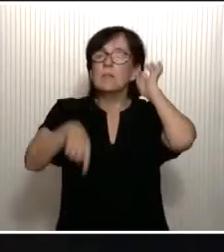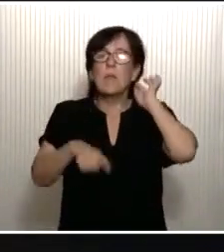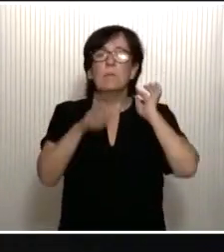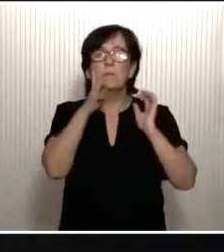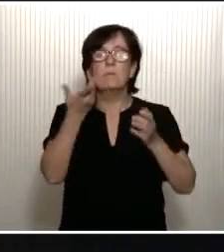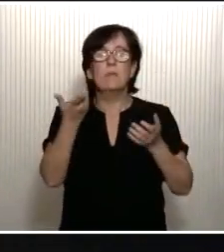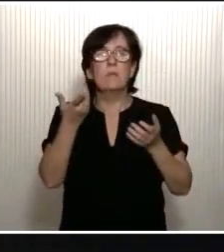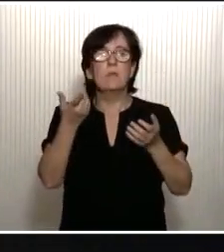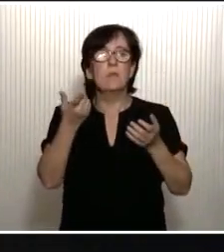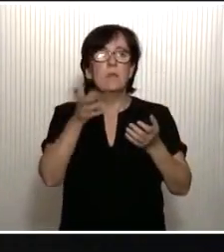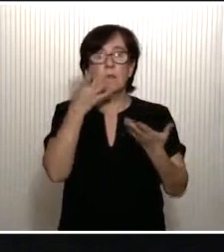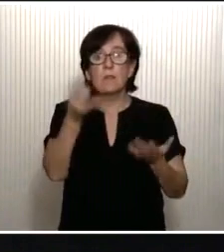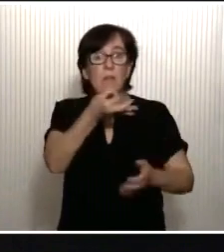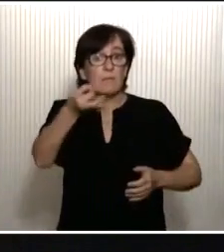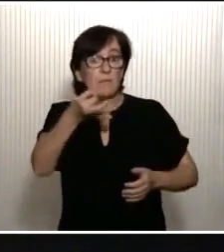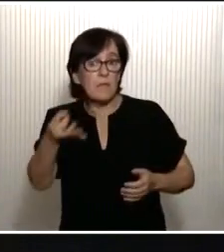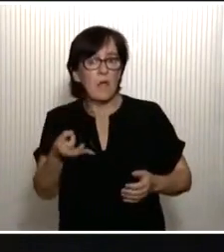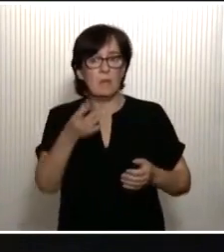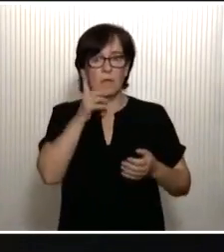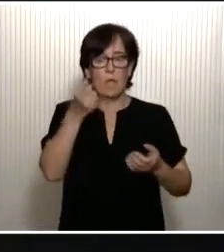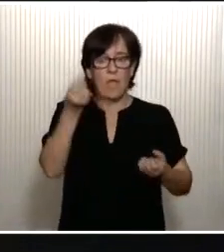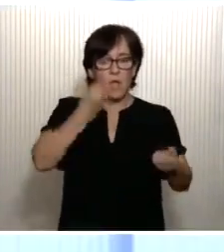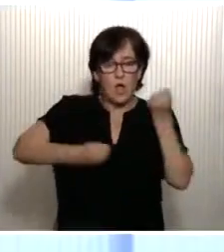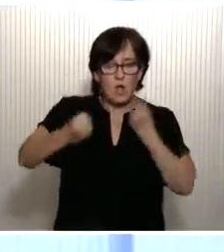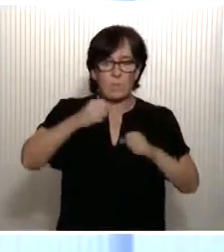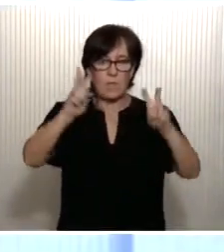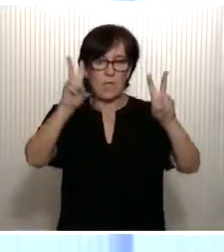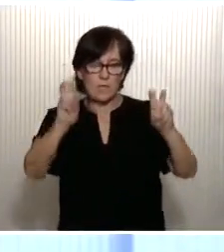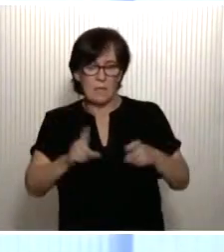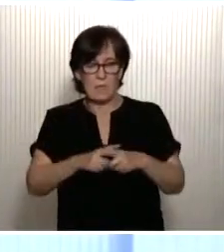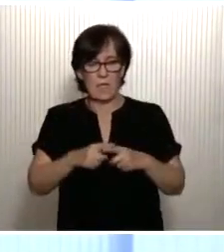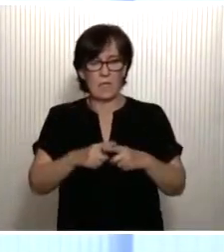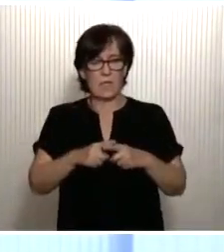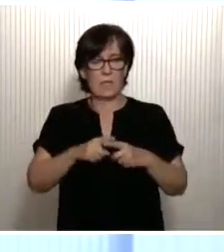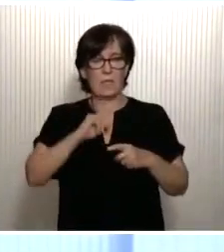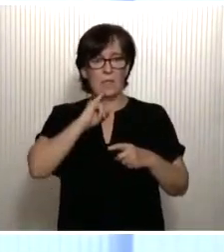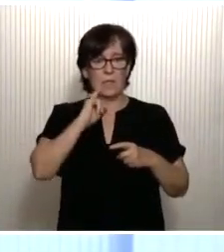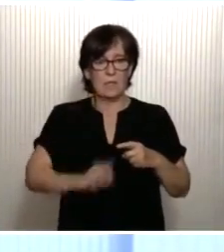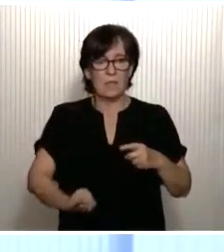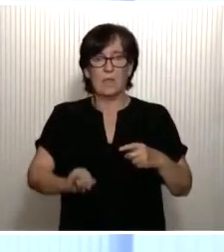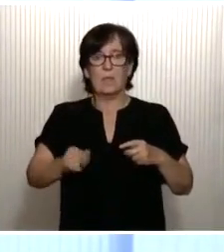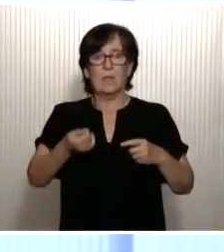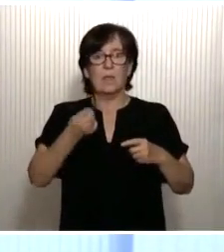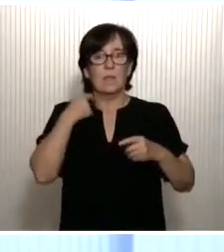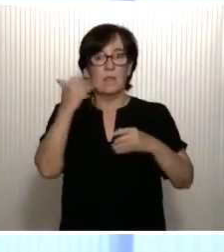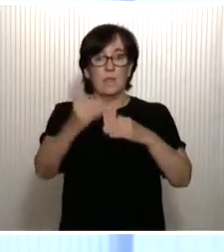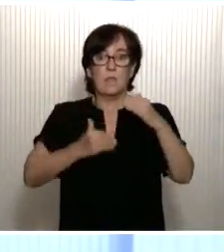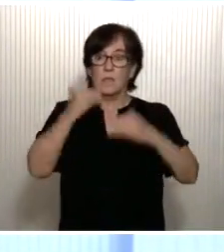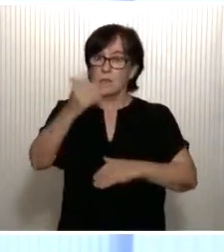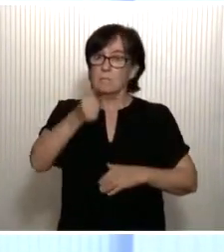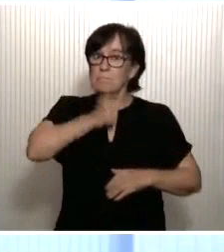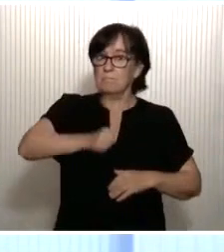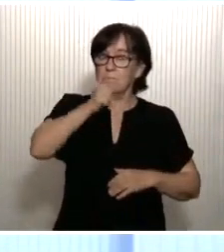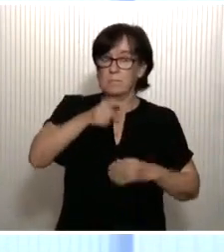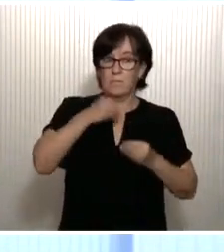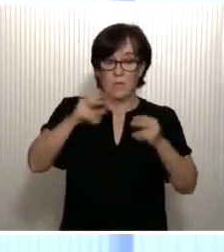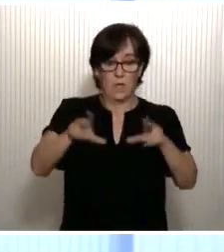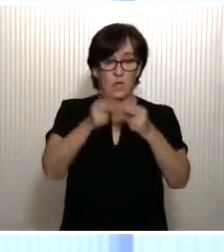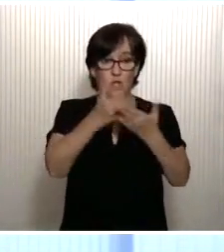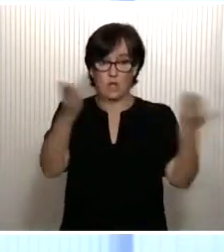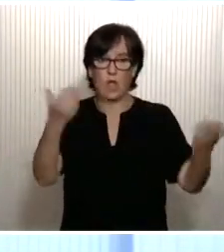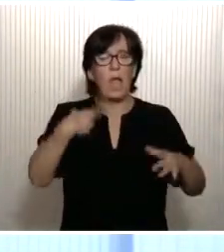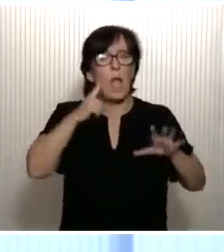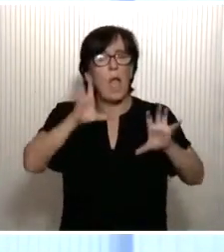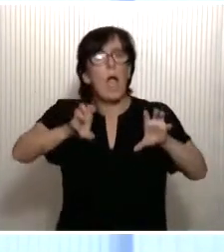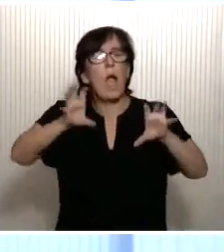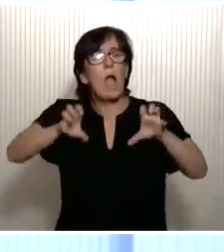una cuestión de eficacia económica. La energía y la resiliencia de las sociedades, y lo hemos aprendido durante estos últimos meses,